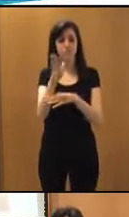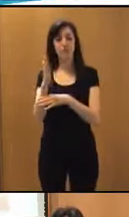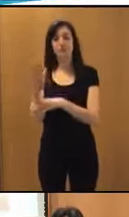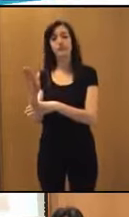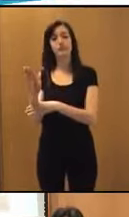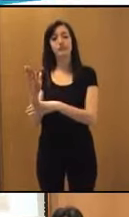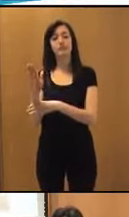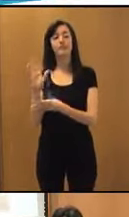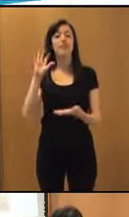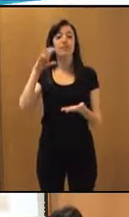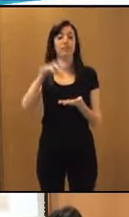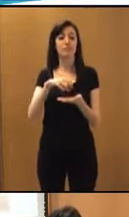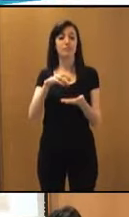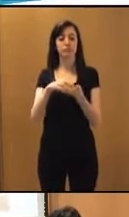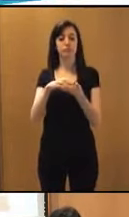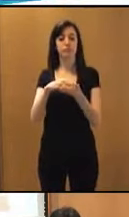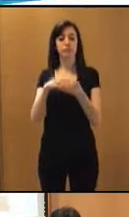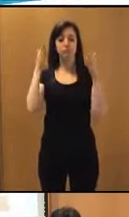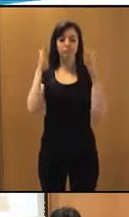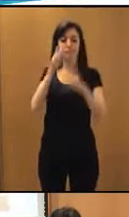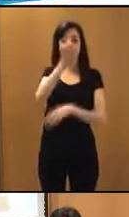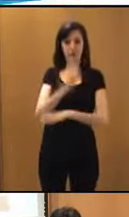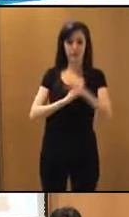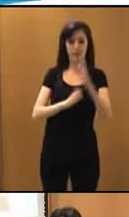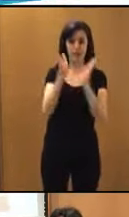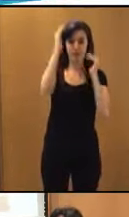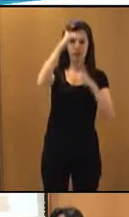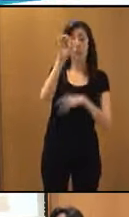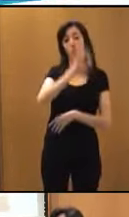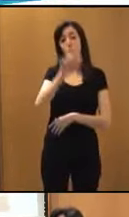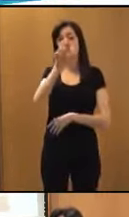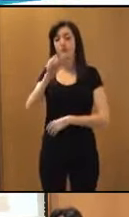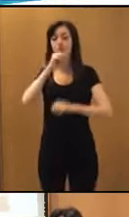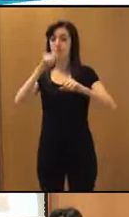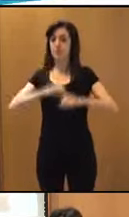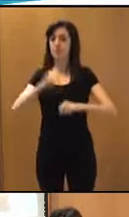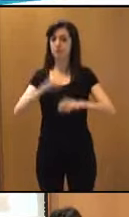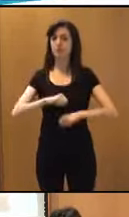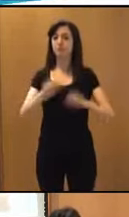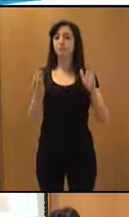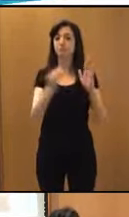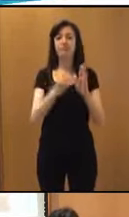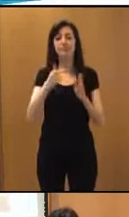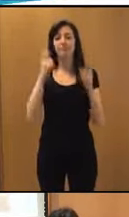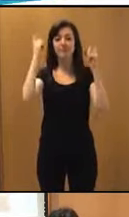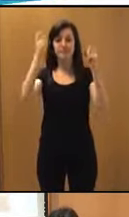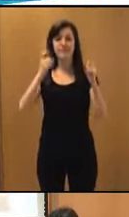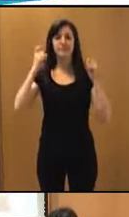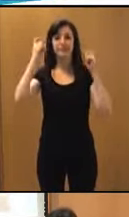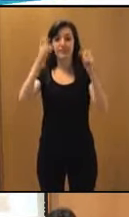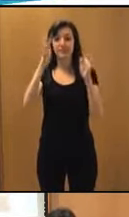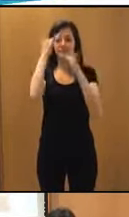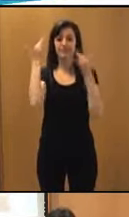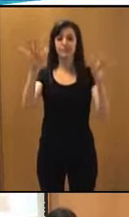centros que se dedican a la atención a personas con discapacidad o mayores y que intentan sensibilizar sobre la